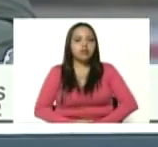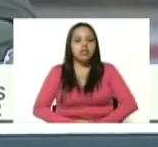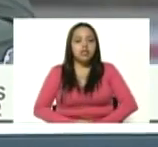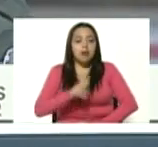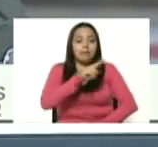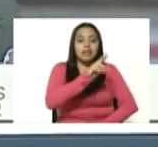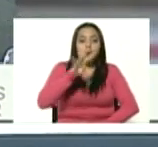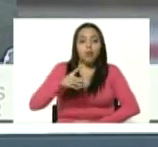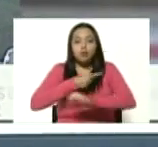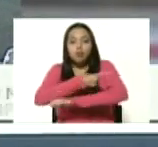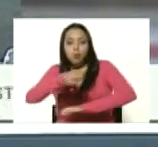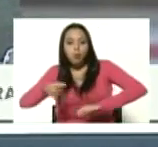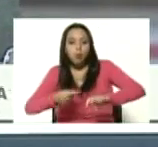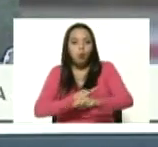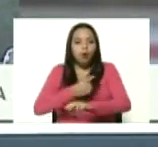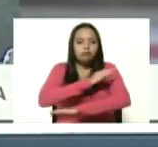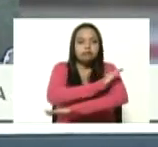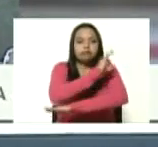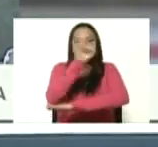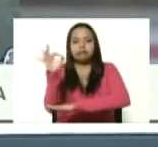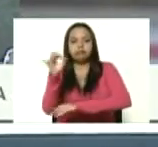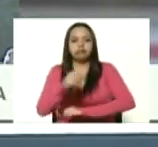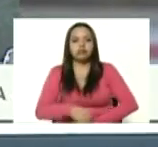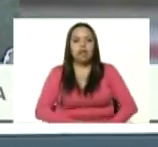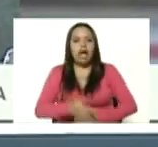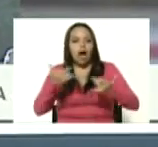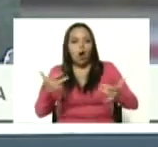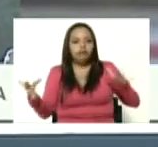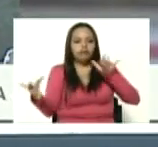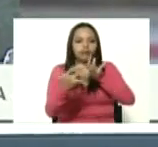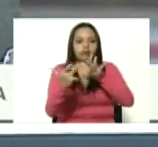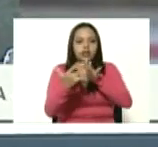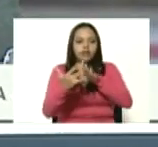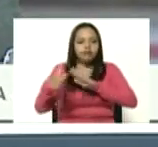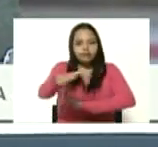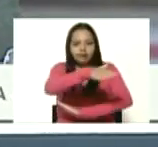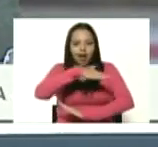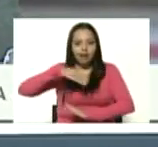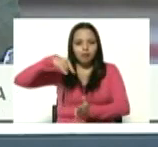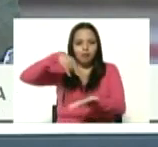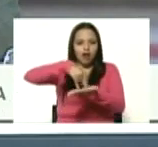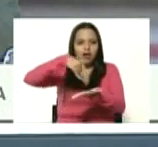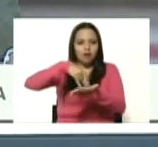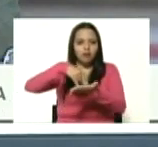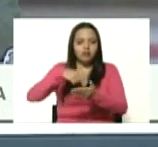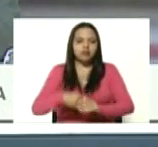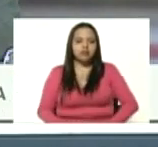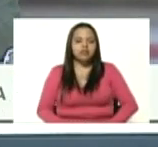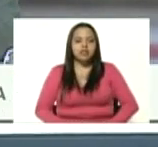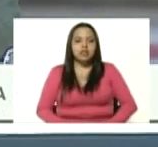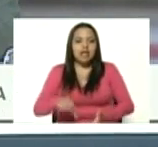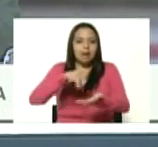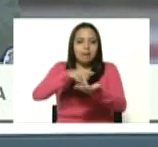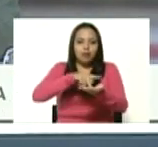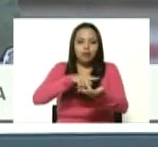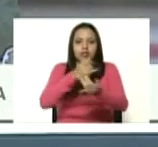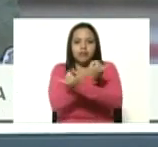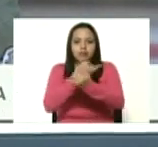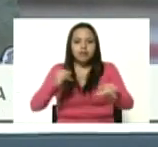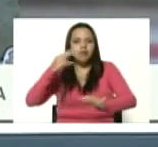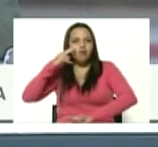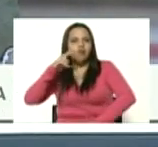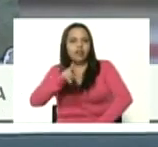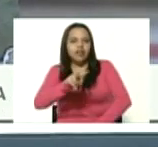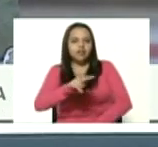horas del día vamos a dar un pase a campo de Carabobo allá en la parroquia independencia para ver la